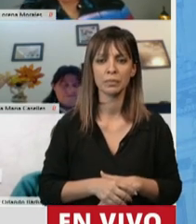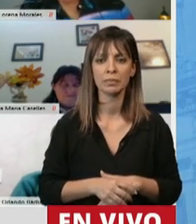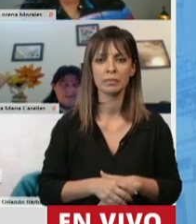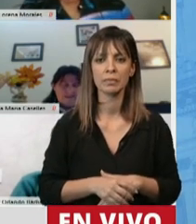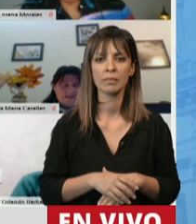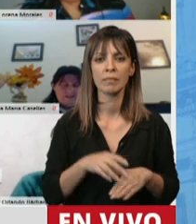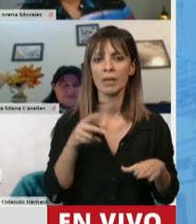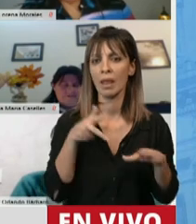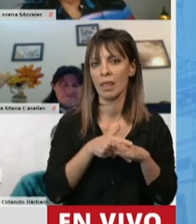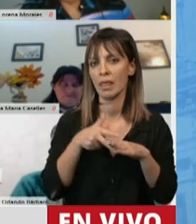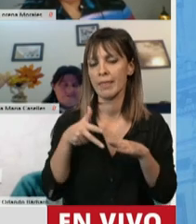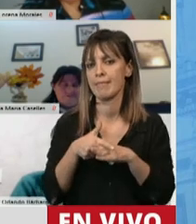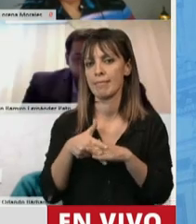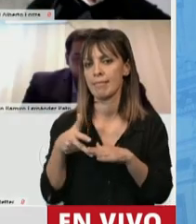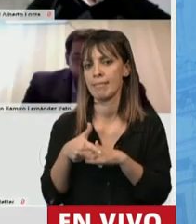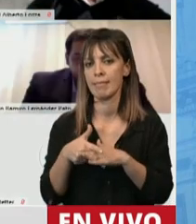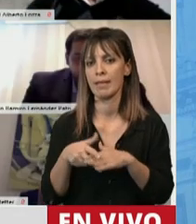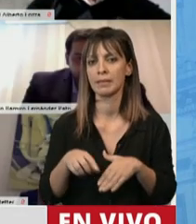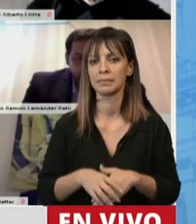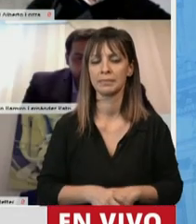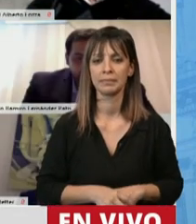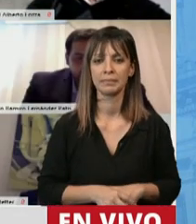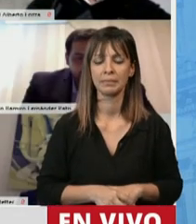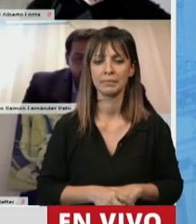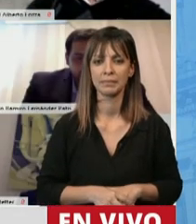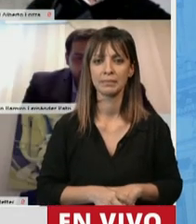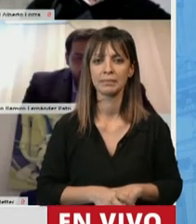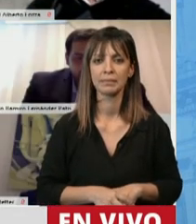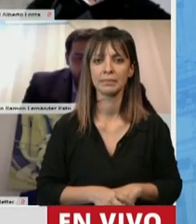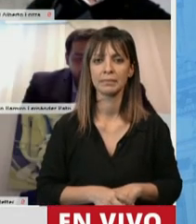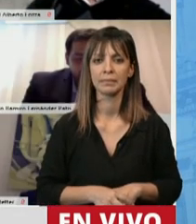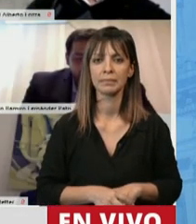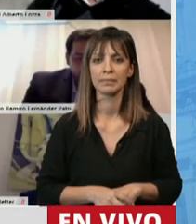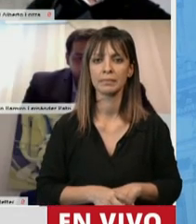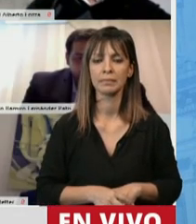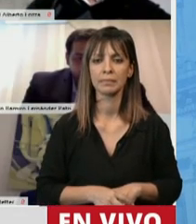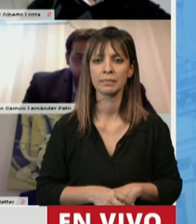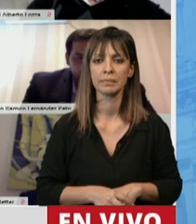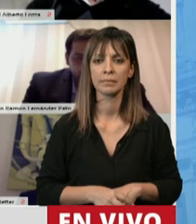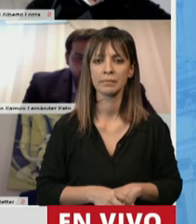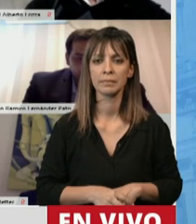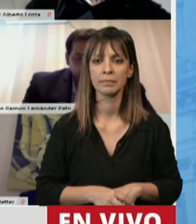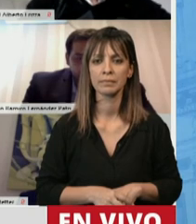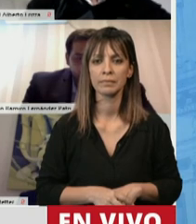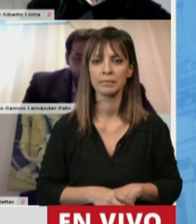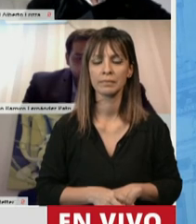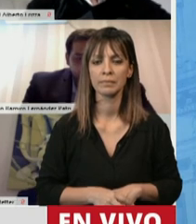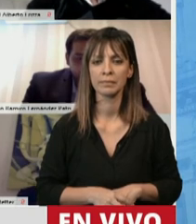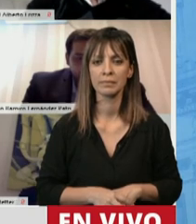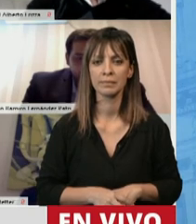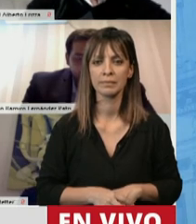requiere es esa estabilidad fiscal. Sin embargo, me parece que fue muy importante que pudiéramos tener este despacho